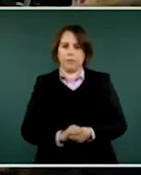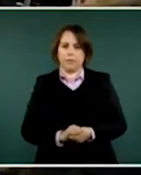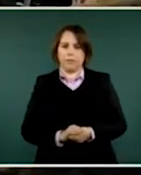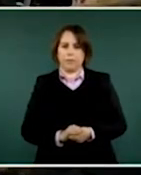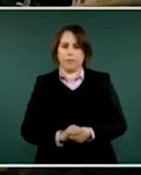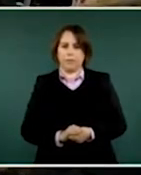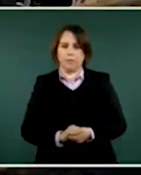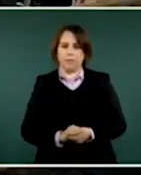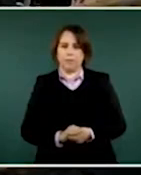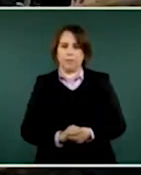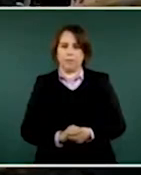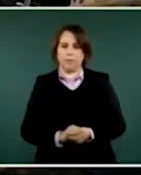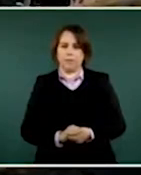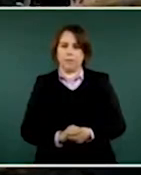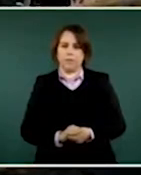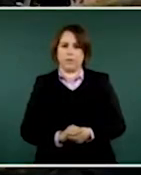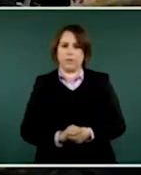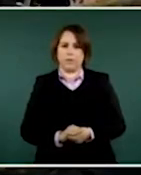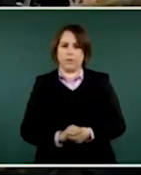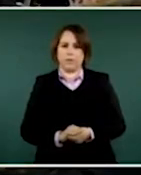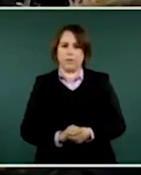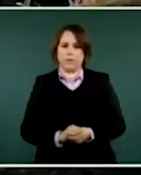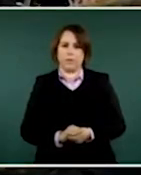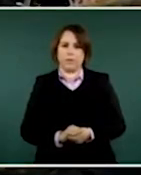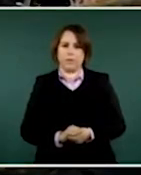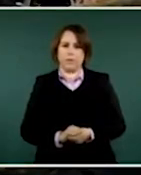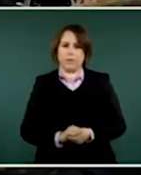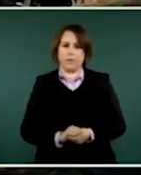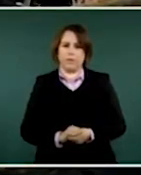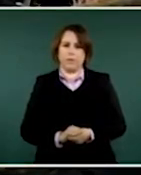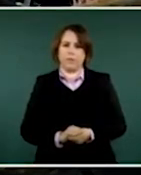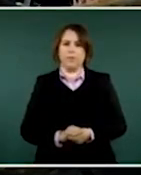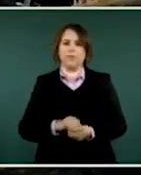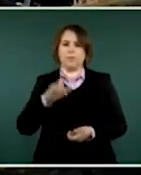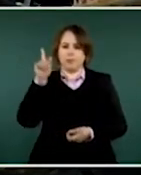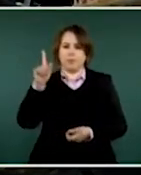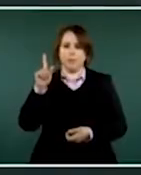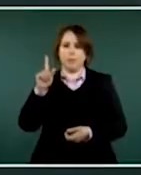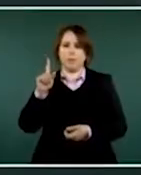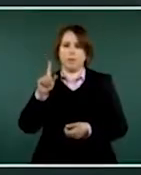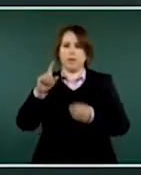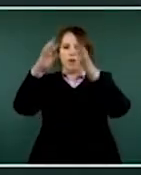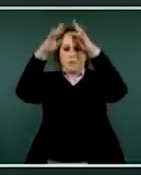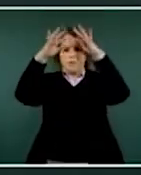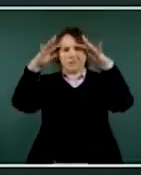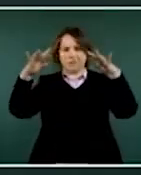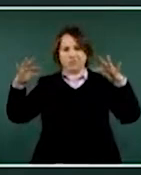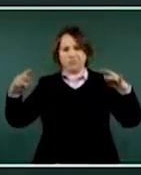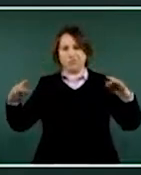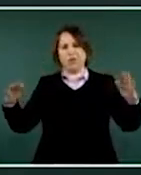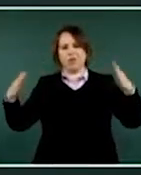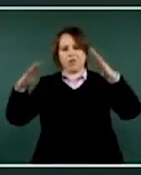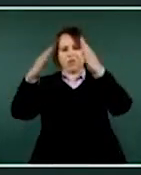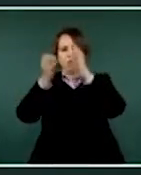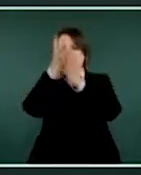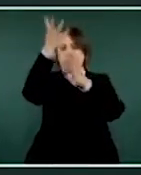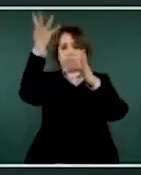En este hubo caída ligera de cenizas en Ozumba, Estado de México, toda la parte de protección civil